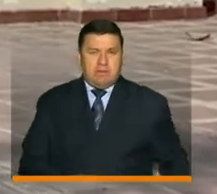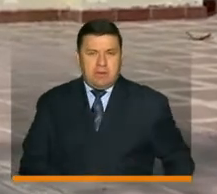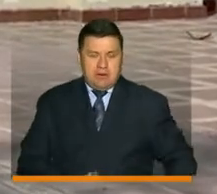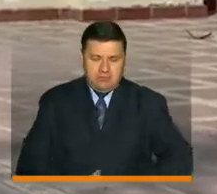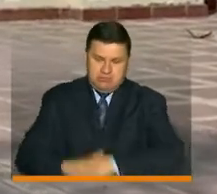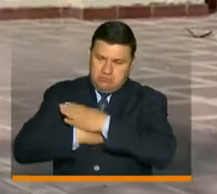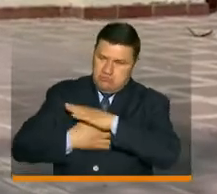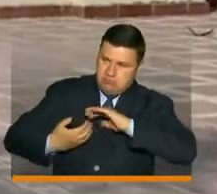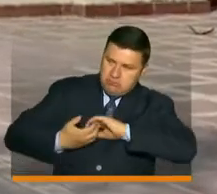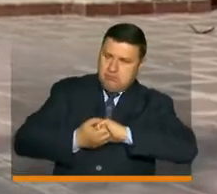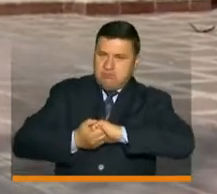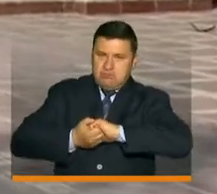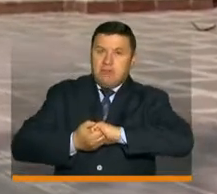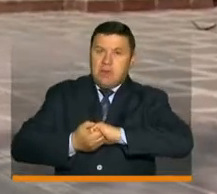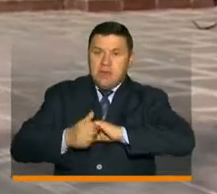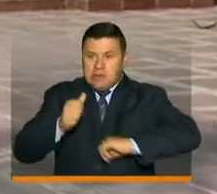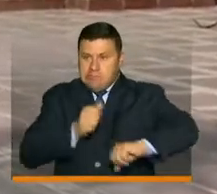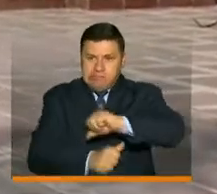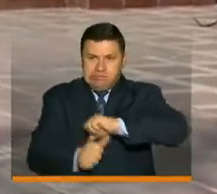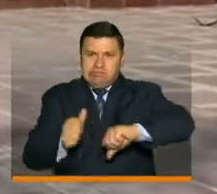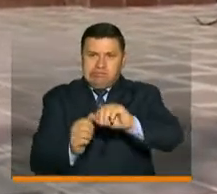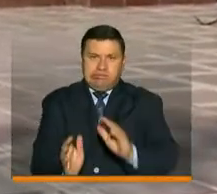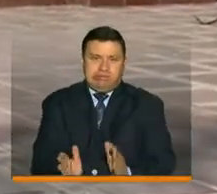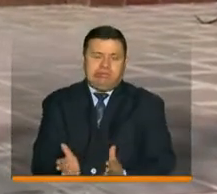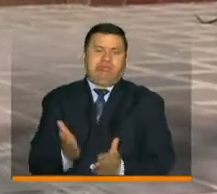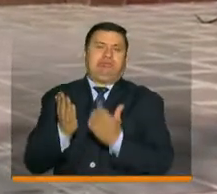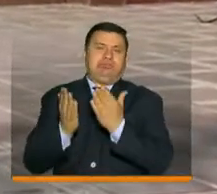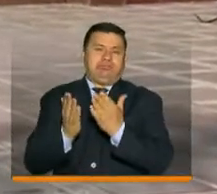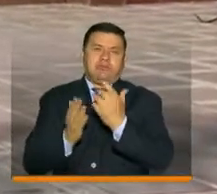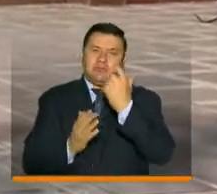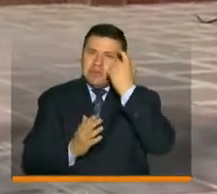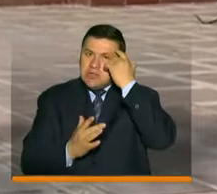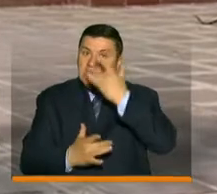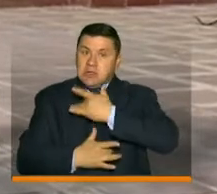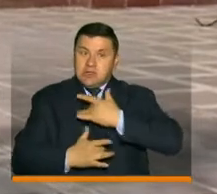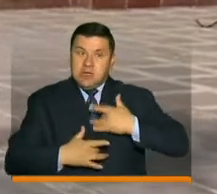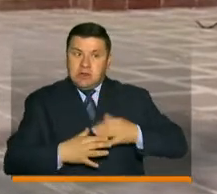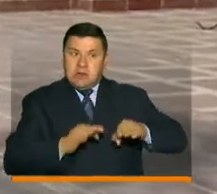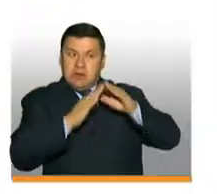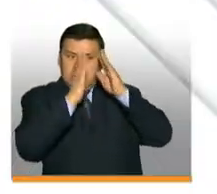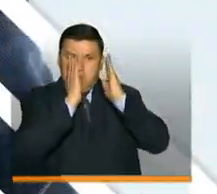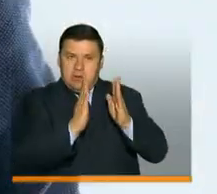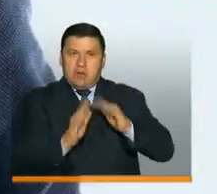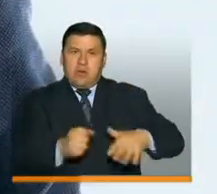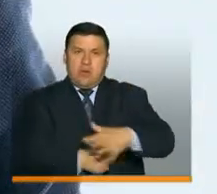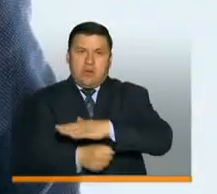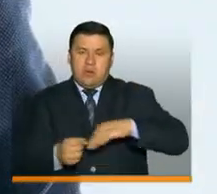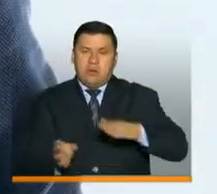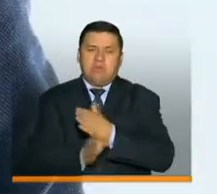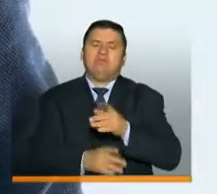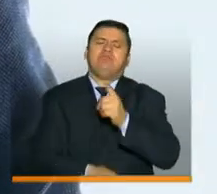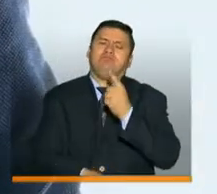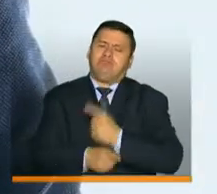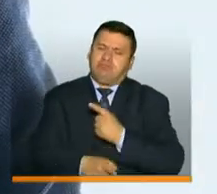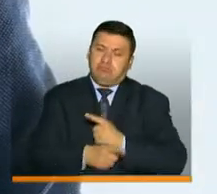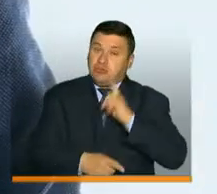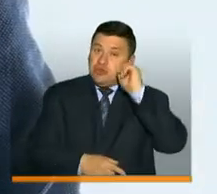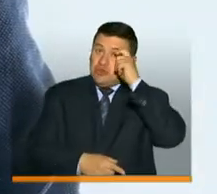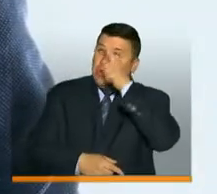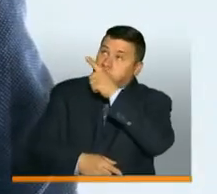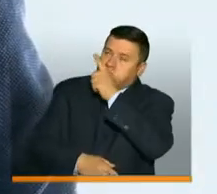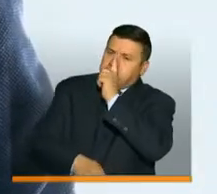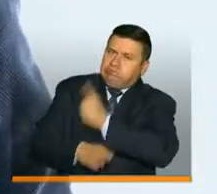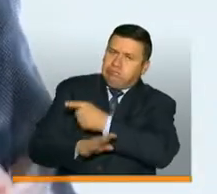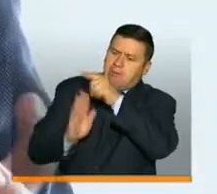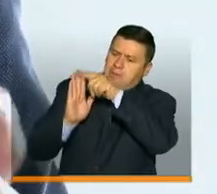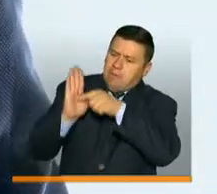República en la reactivación económica sin descuidar la salud de los cundinamarques. Esas iniciativas del gobierno nacional